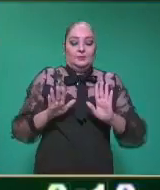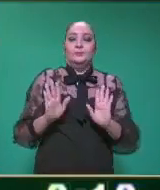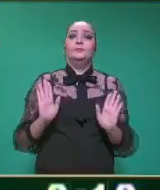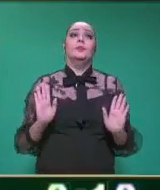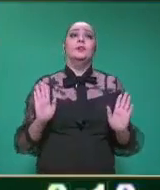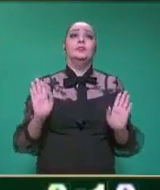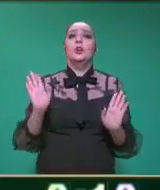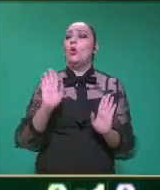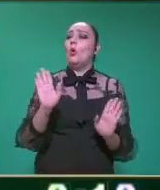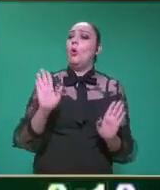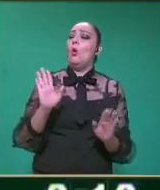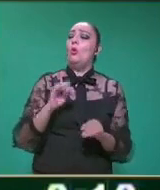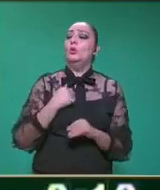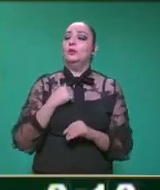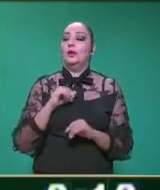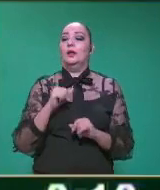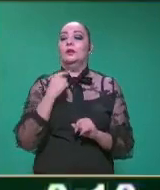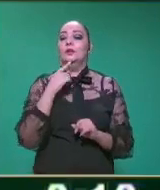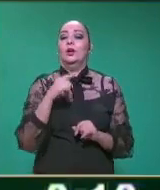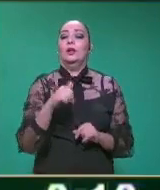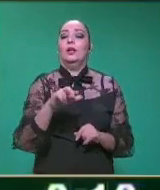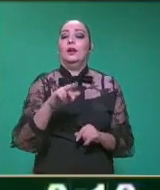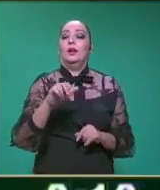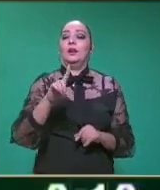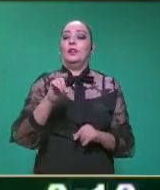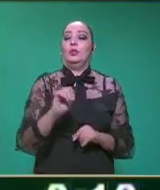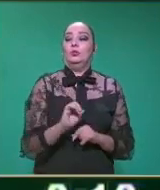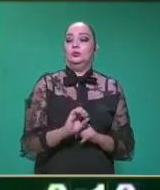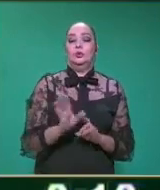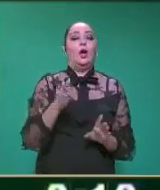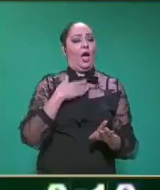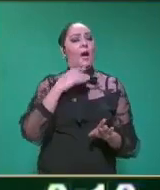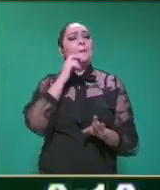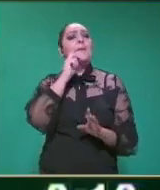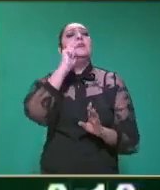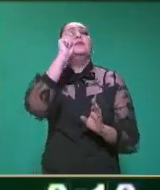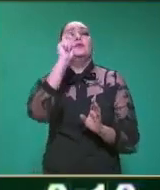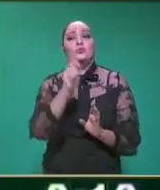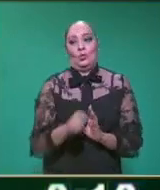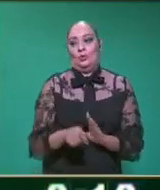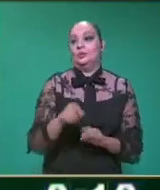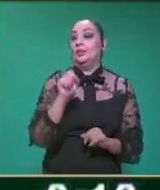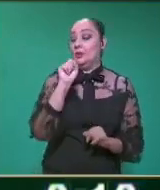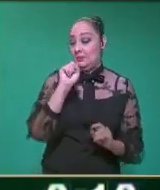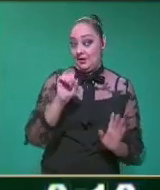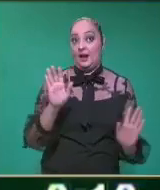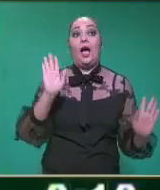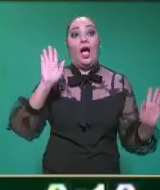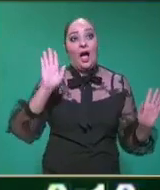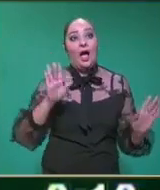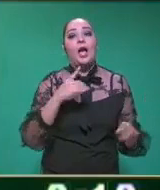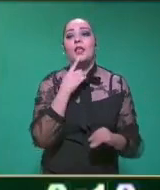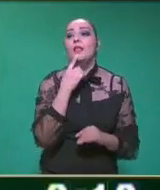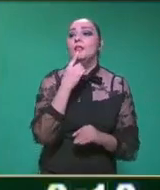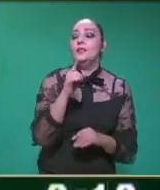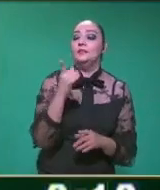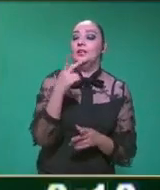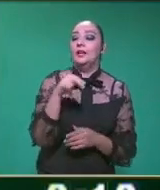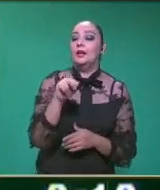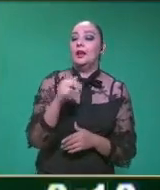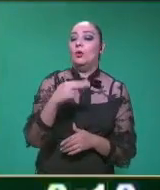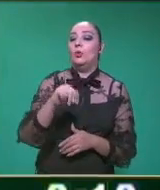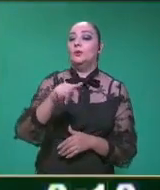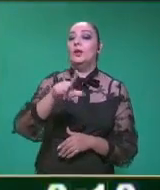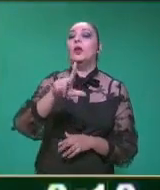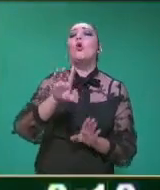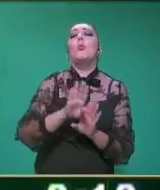Bueno, yo me adelanto, maestra. Ah, dice Gerardo que soy amistosa. Amistoso, ándale, amistoso. En lengua náhuatl se